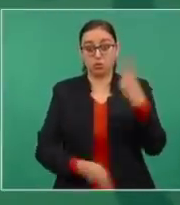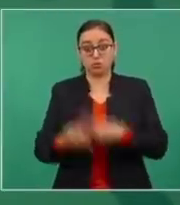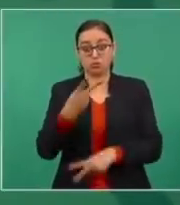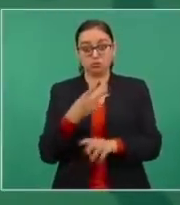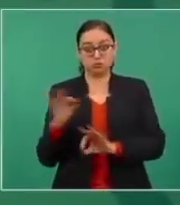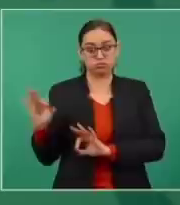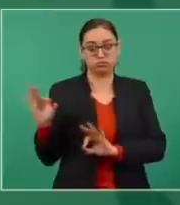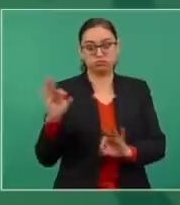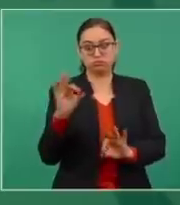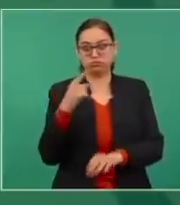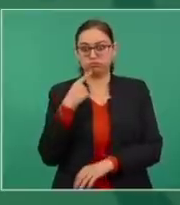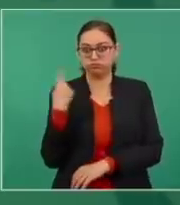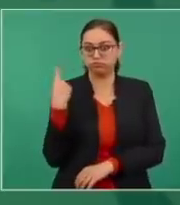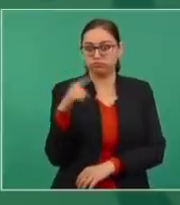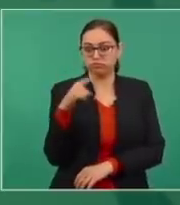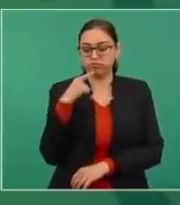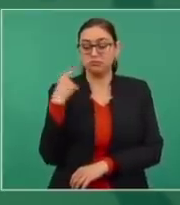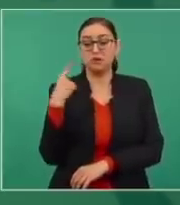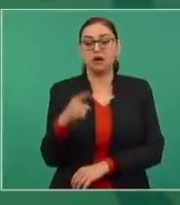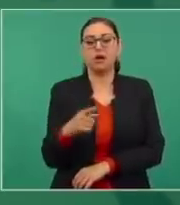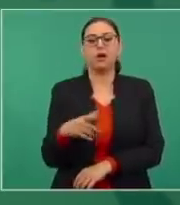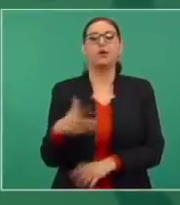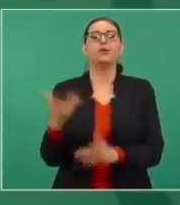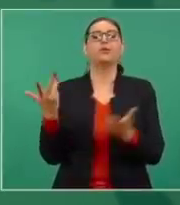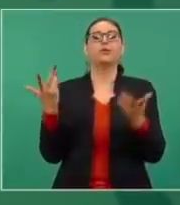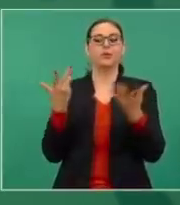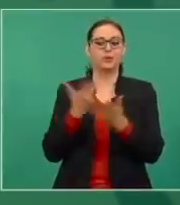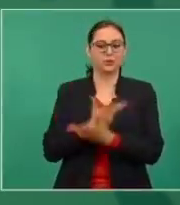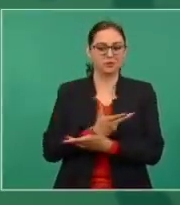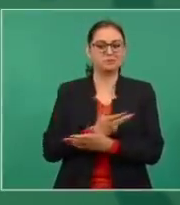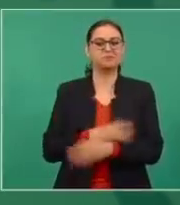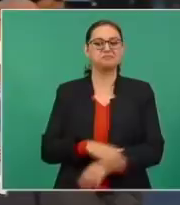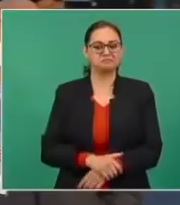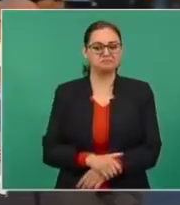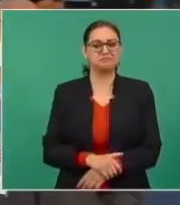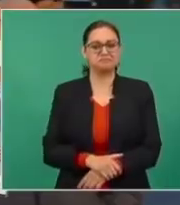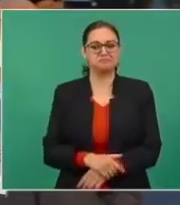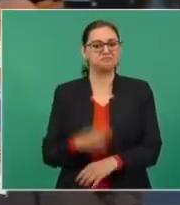creo que hice bien en no ir.